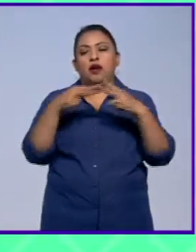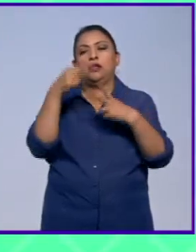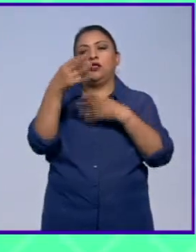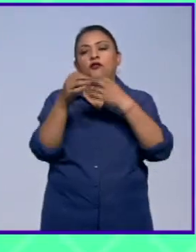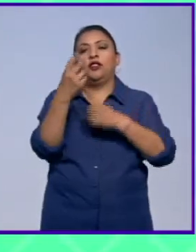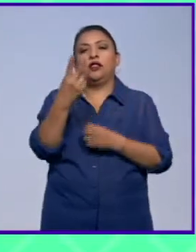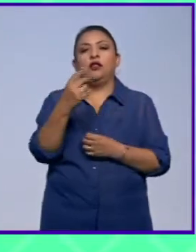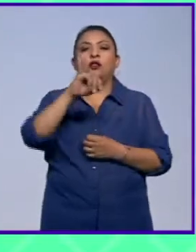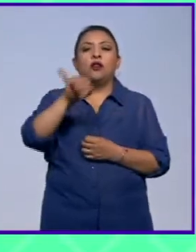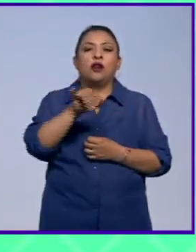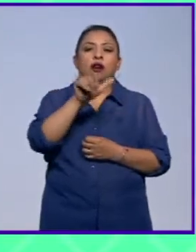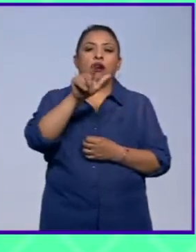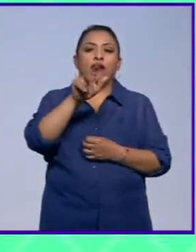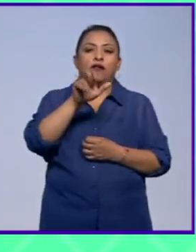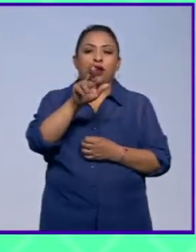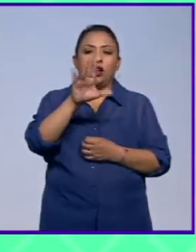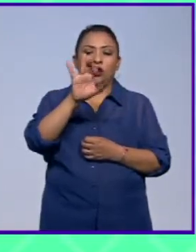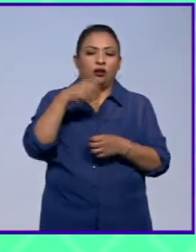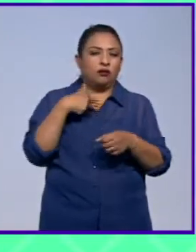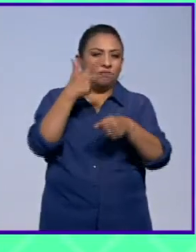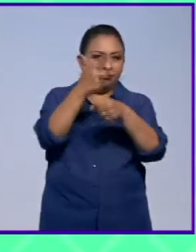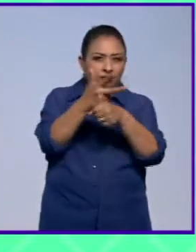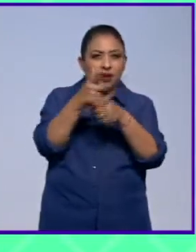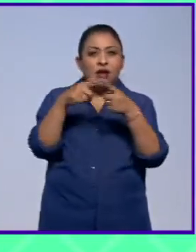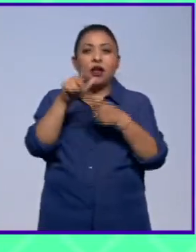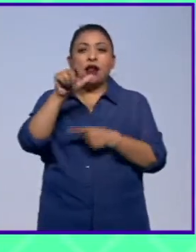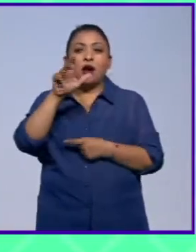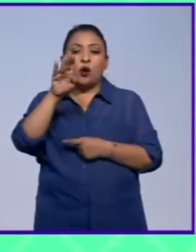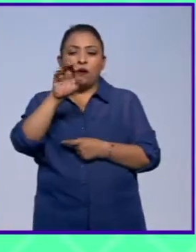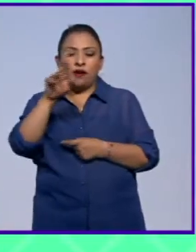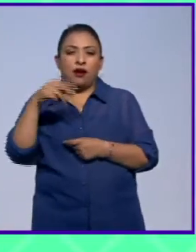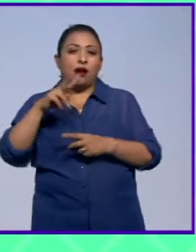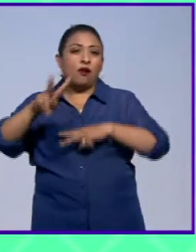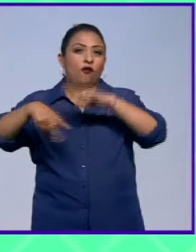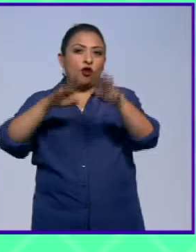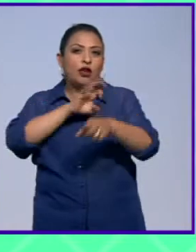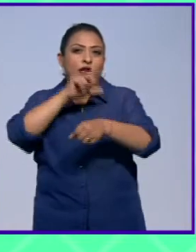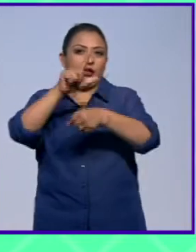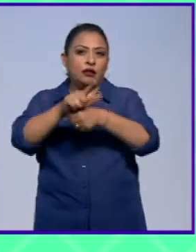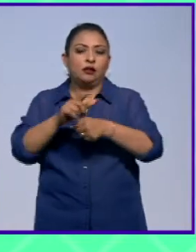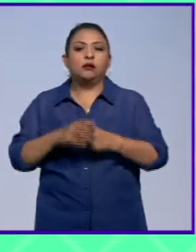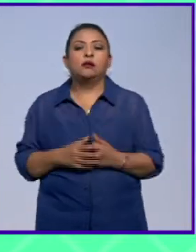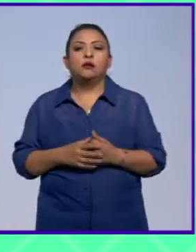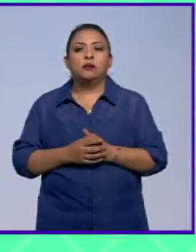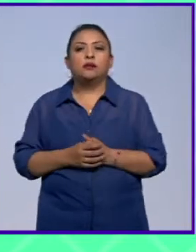22 Javier Contreras camarógrafo Laura Barrera enviada especial